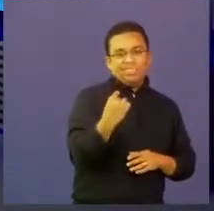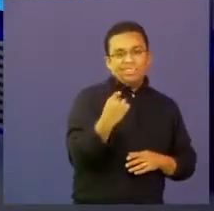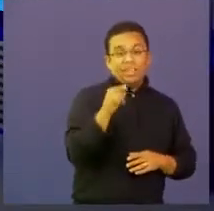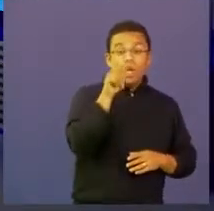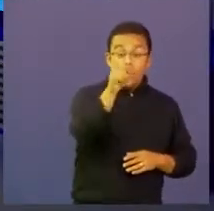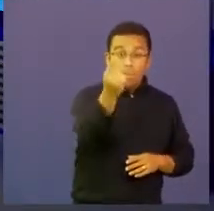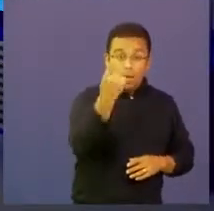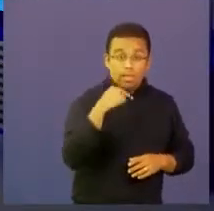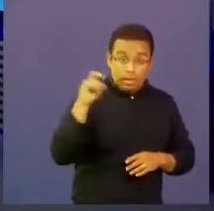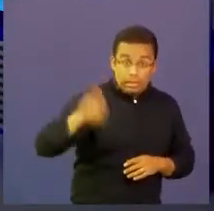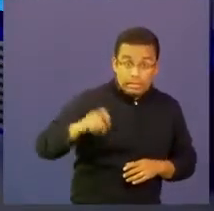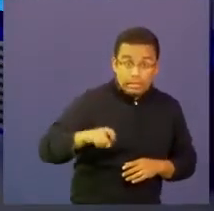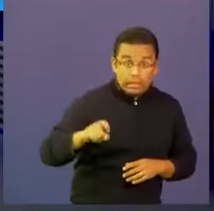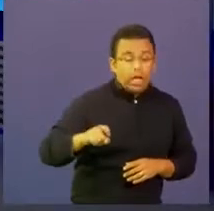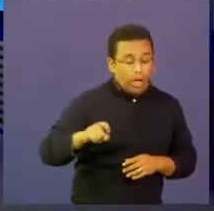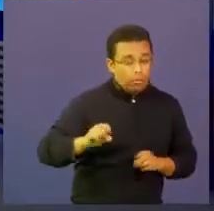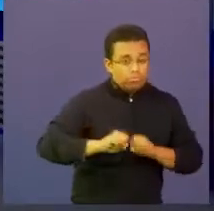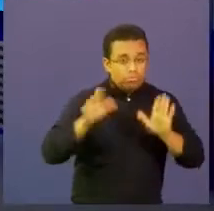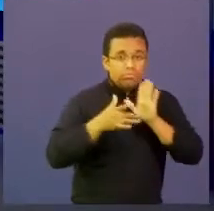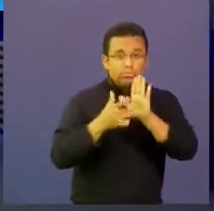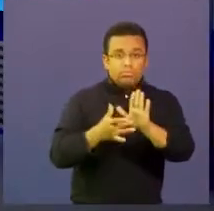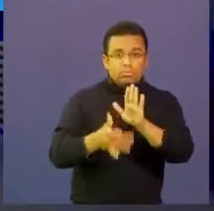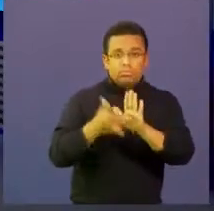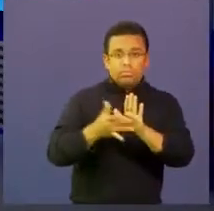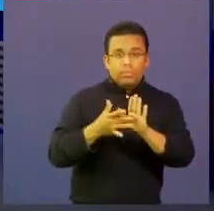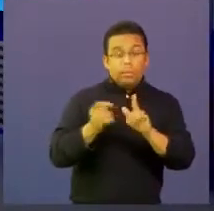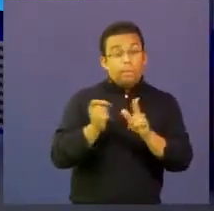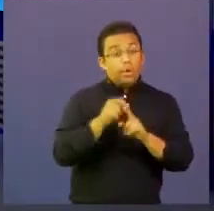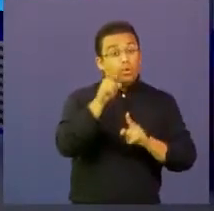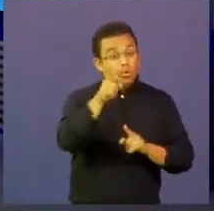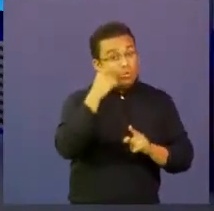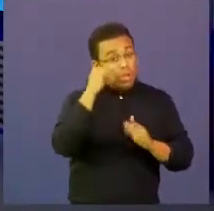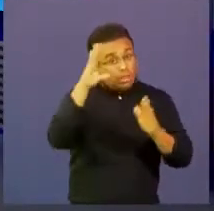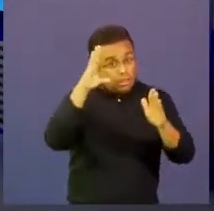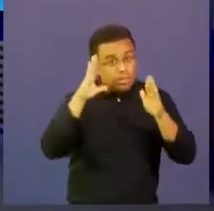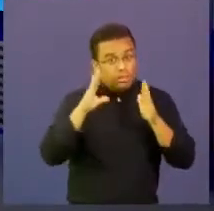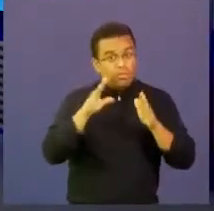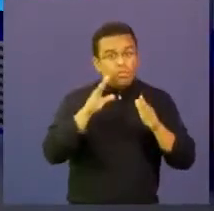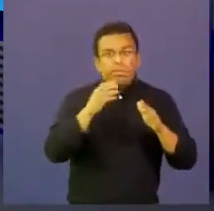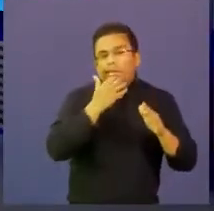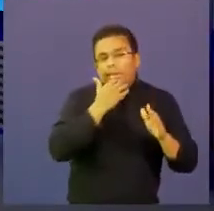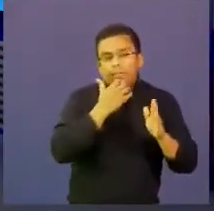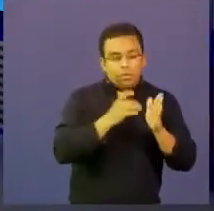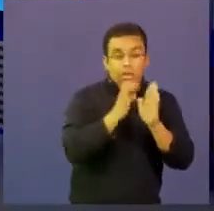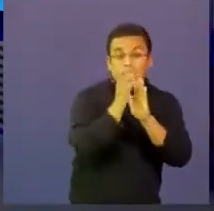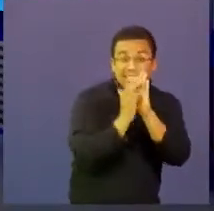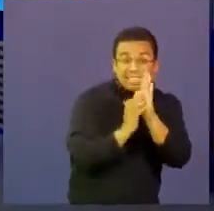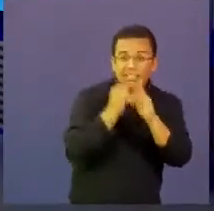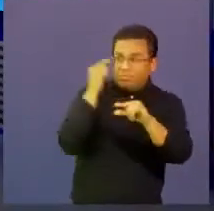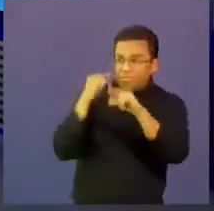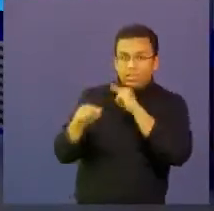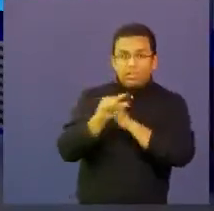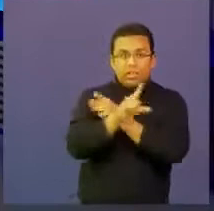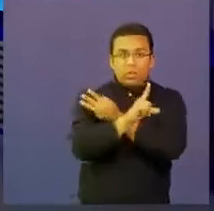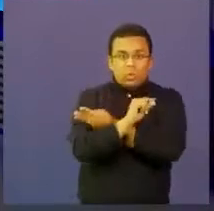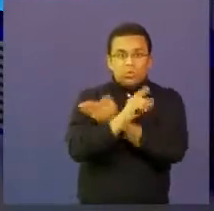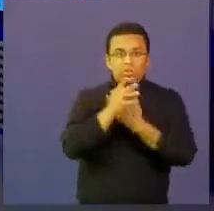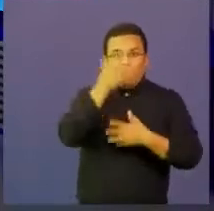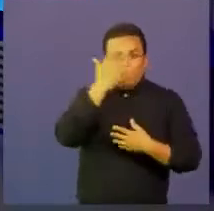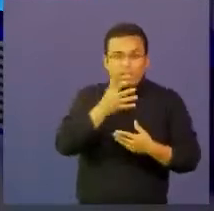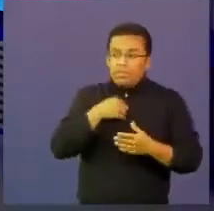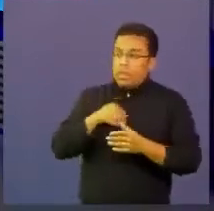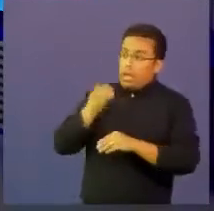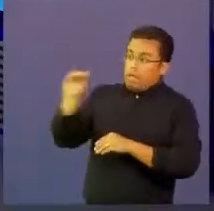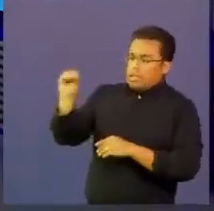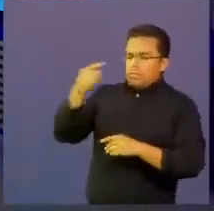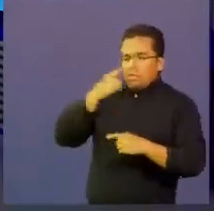es muy importante oírlos chévere que nos escriban que nos digan miren nosotros necesitamos una oferta o